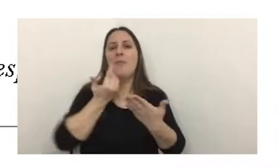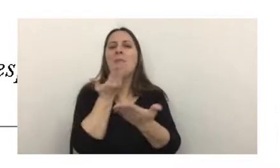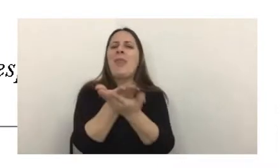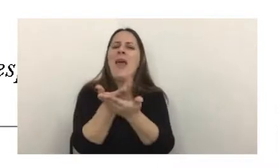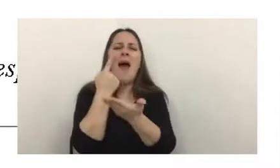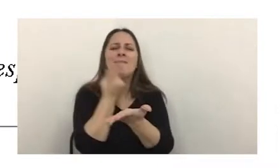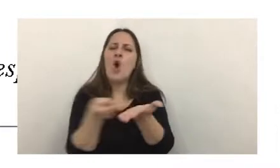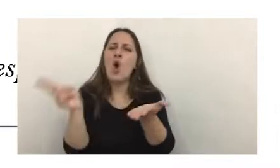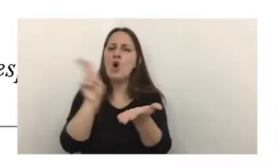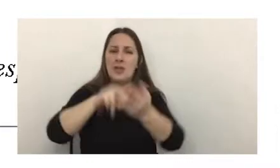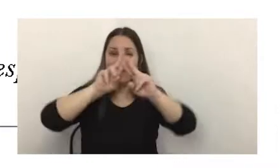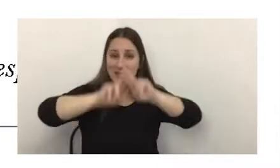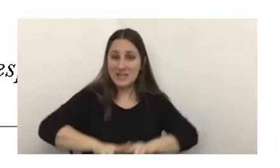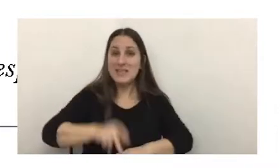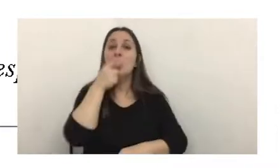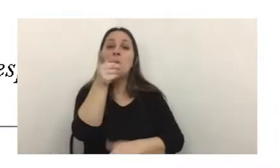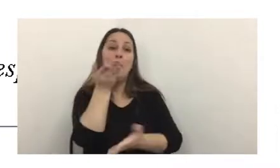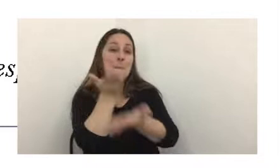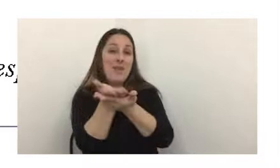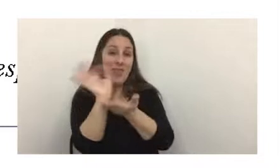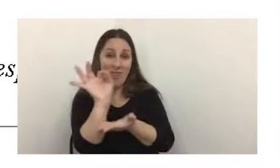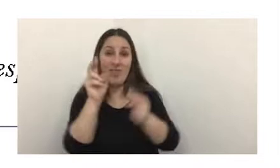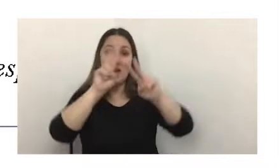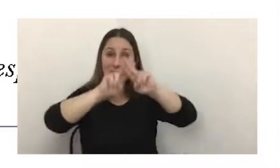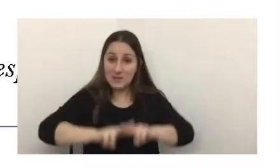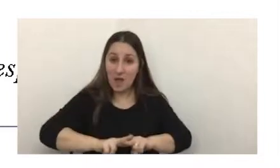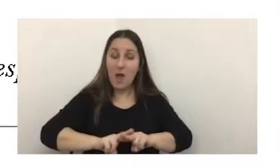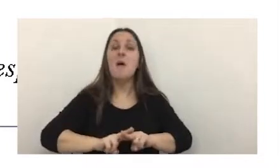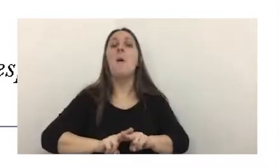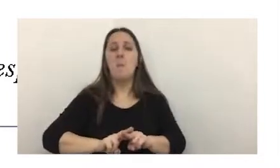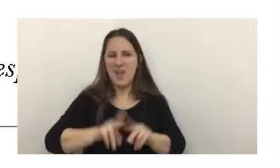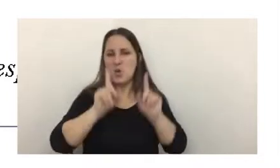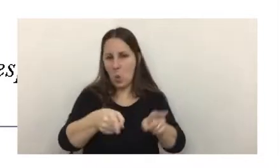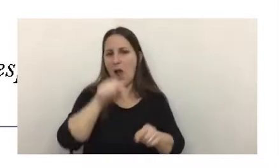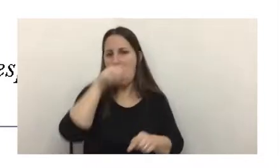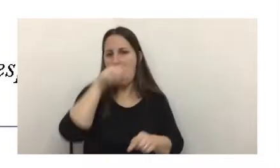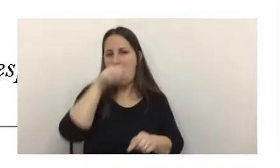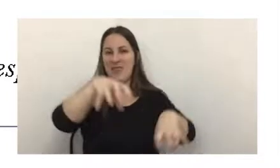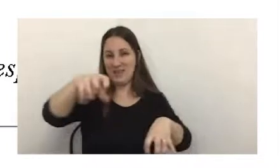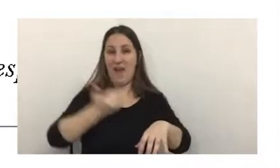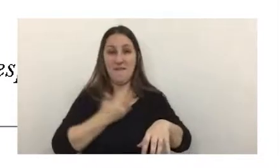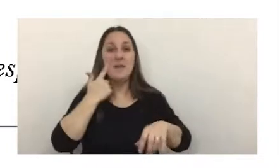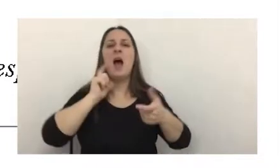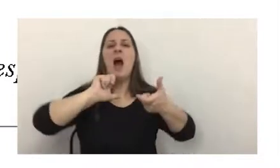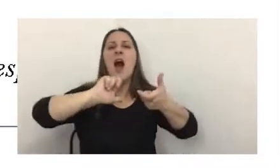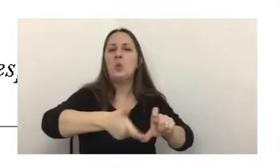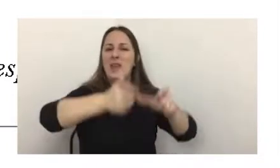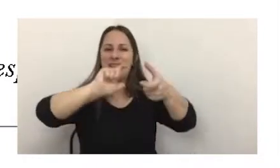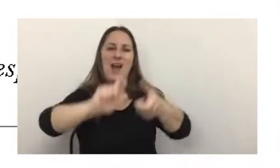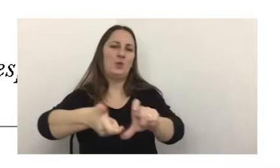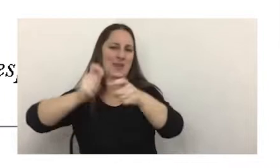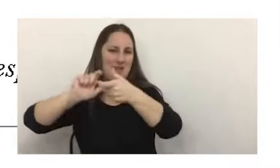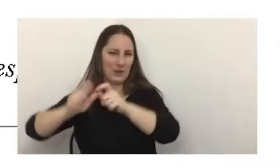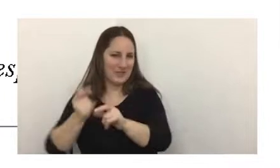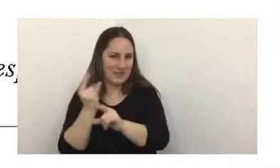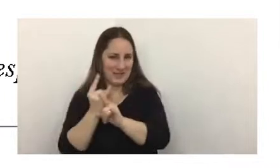revisión, si usted no lo hace, las dependencias hacen una actualización permanente y